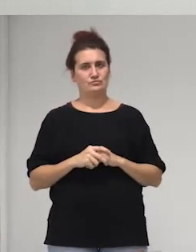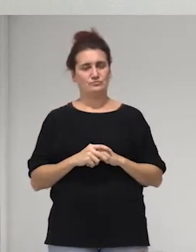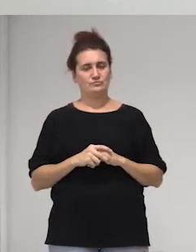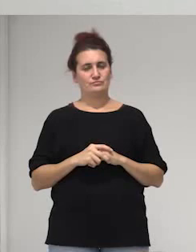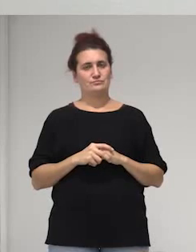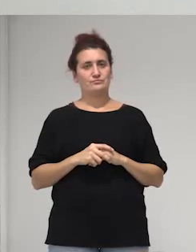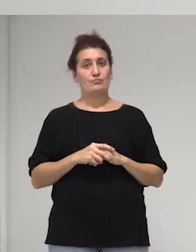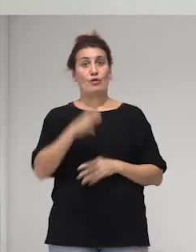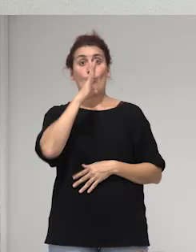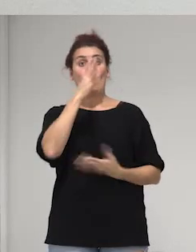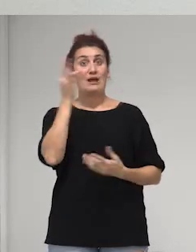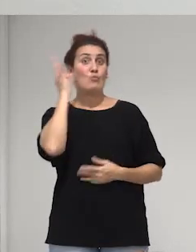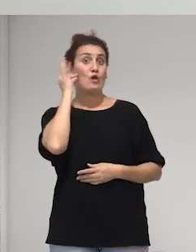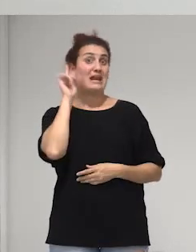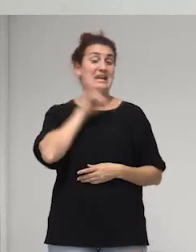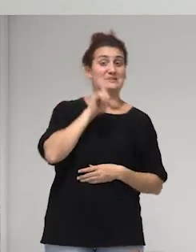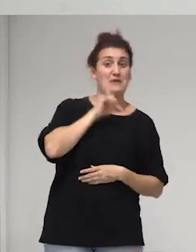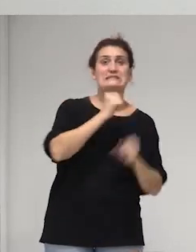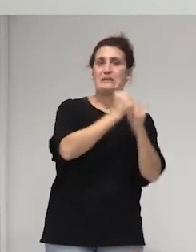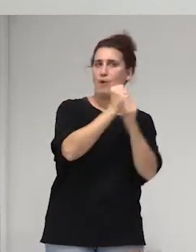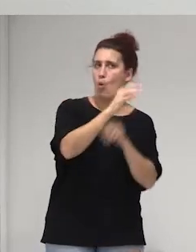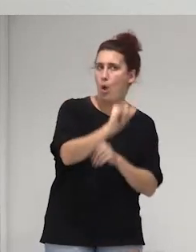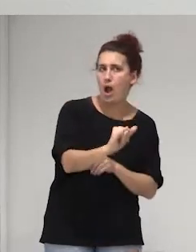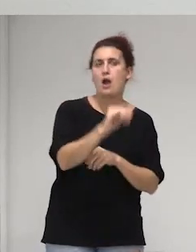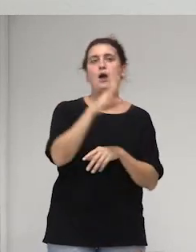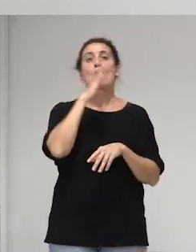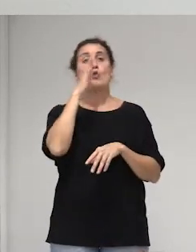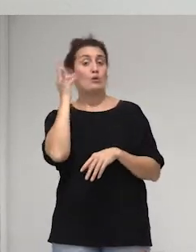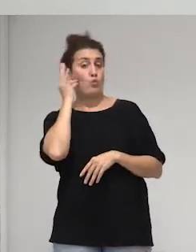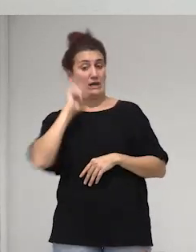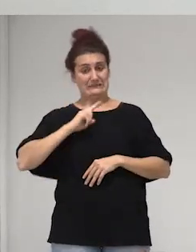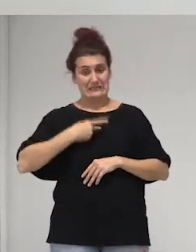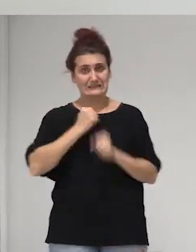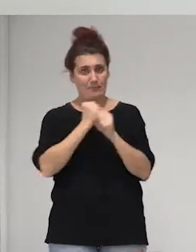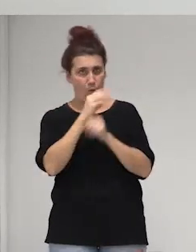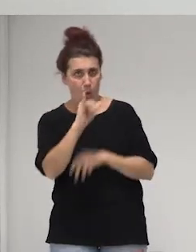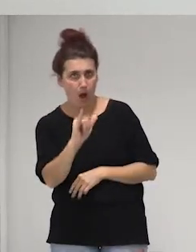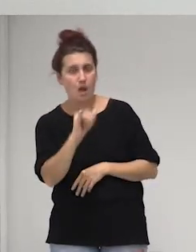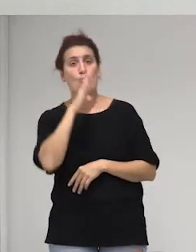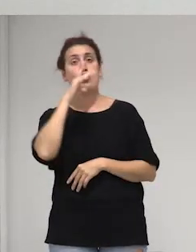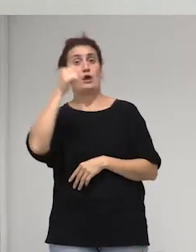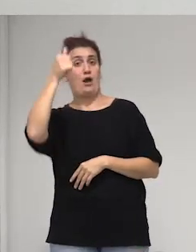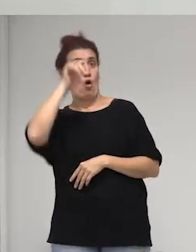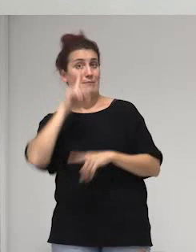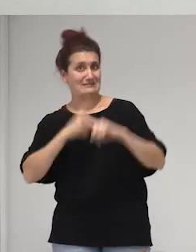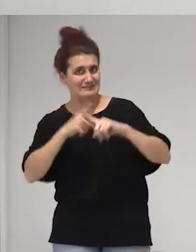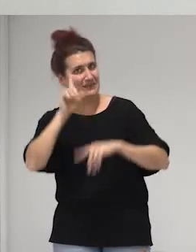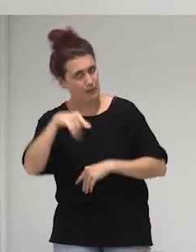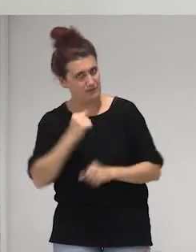porque las mujeres lesbianas tienen trabajo porque las mujeres no tenemos trabajo porque los hombres tienen trabajo